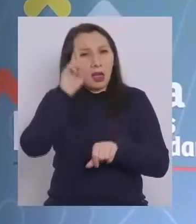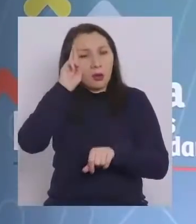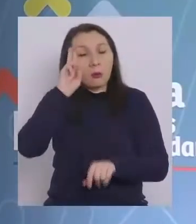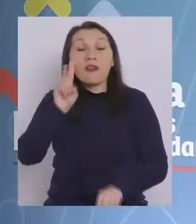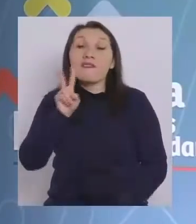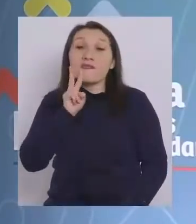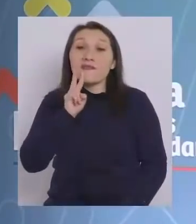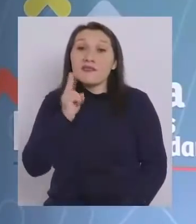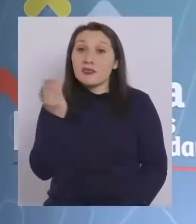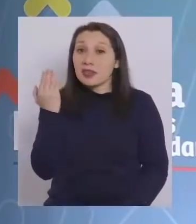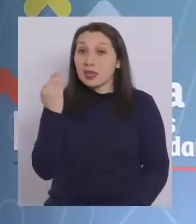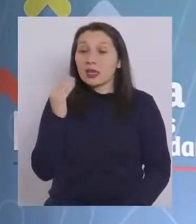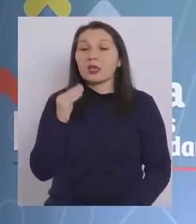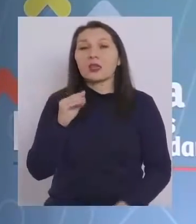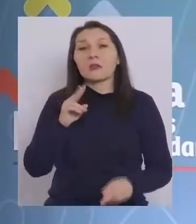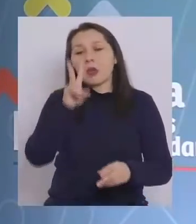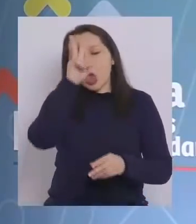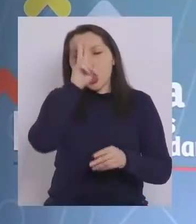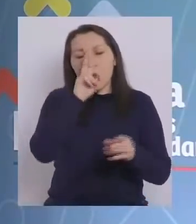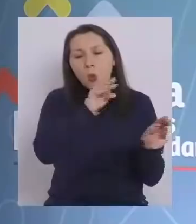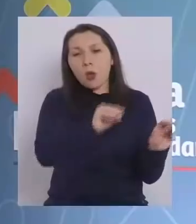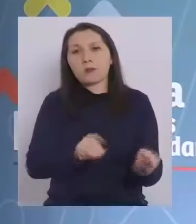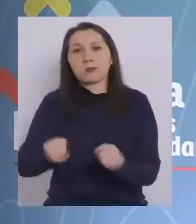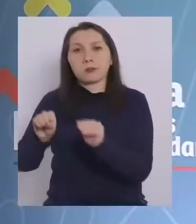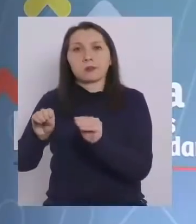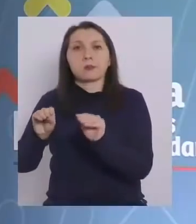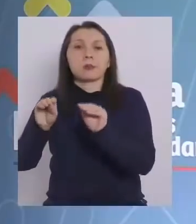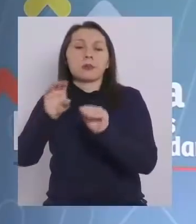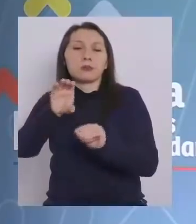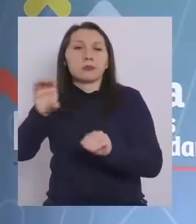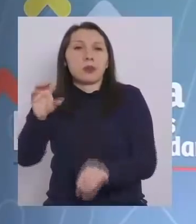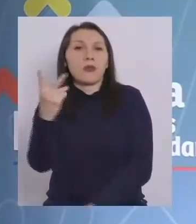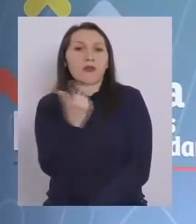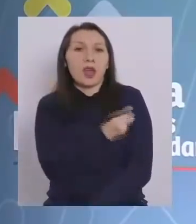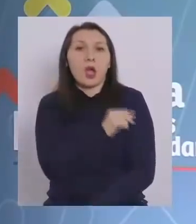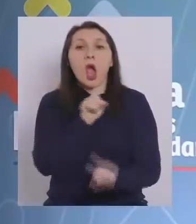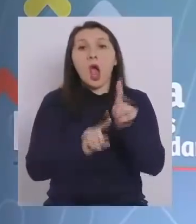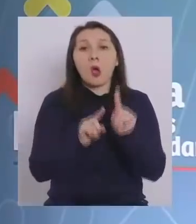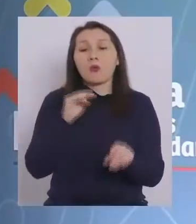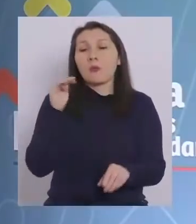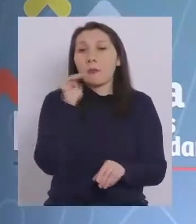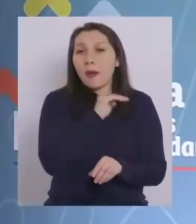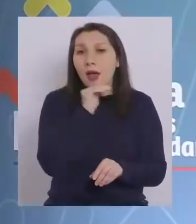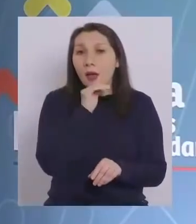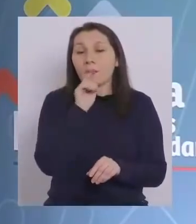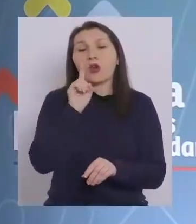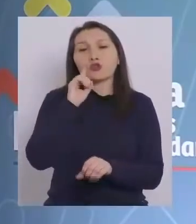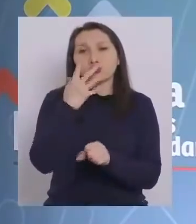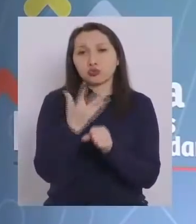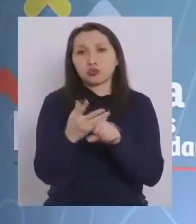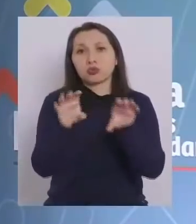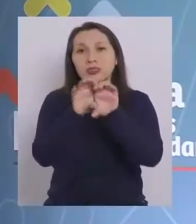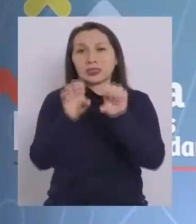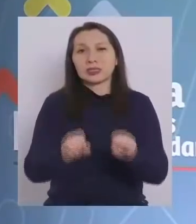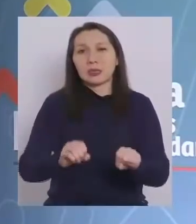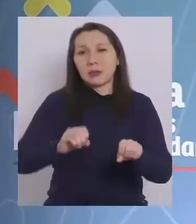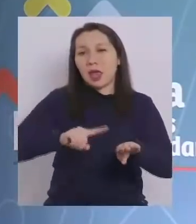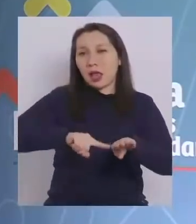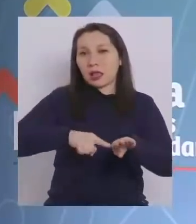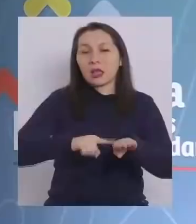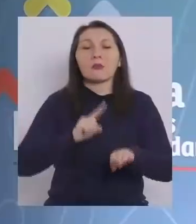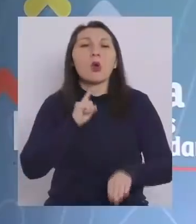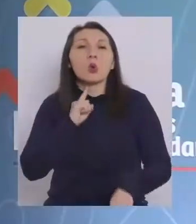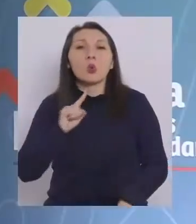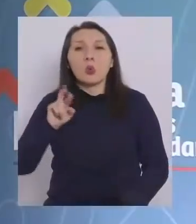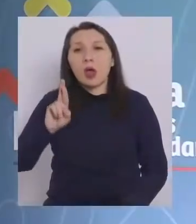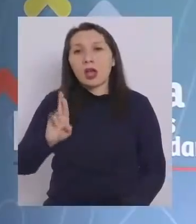el viernes se está haciendo la homologación del esquema de vacunación. Para algunos será más rápido, ya que cuentan con un sistema tecnológico, QR